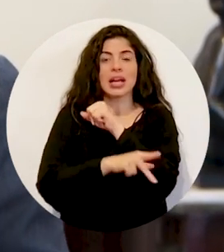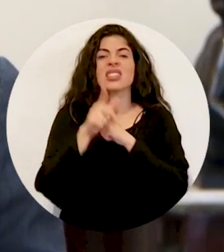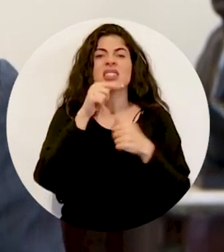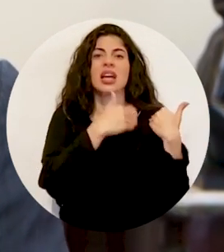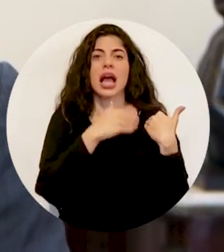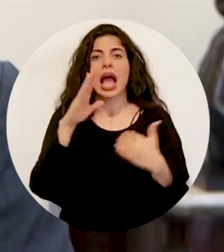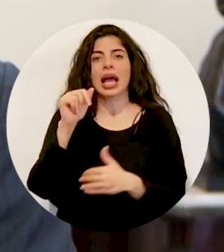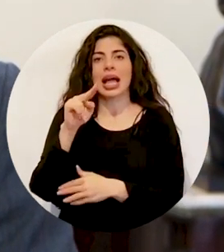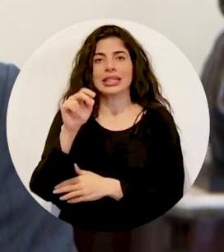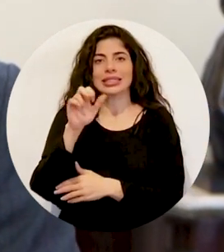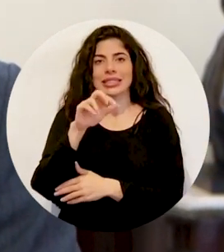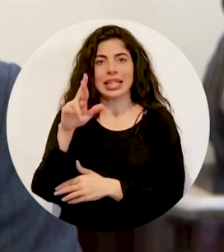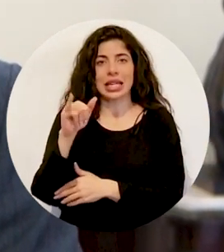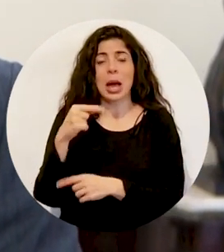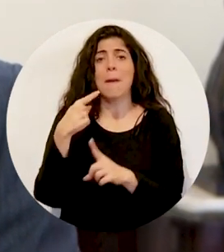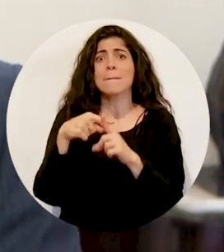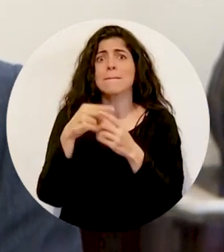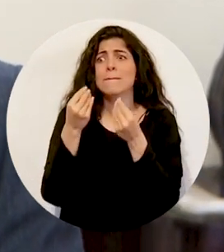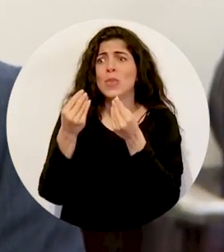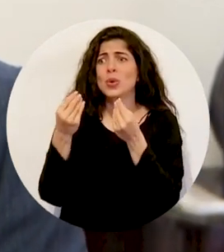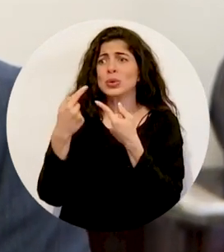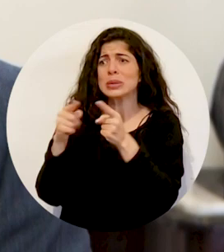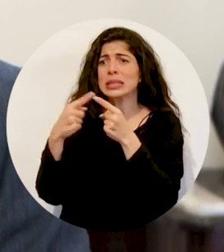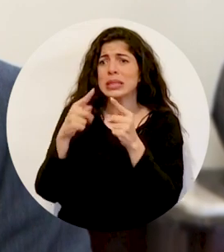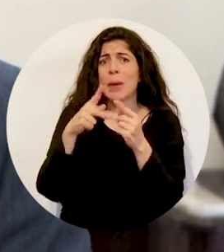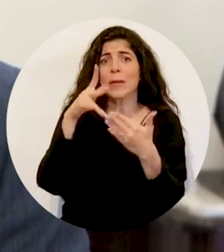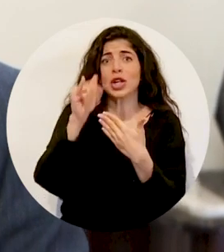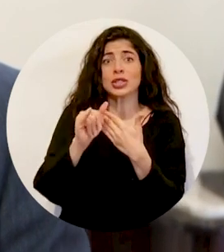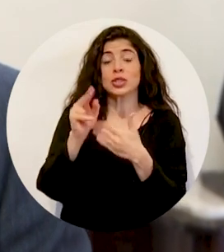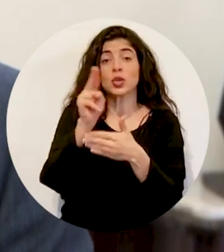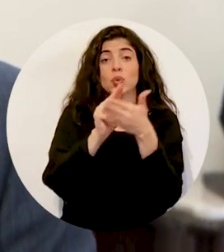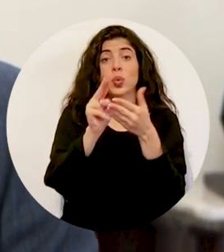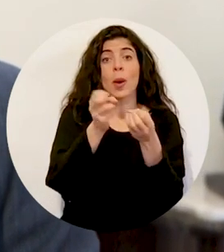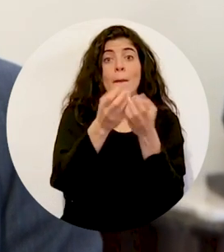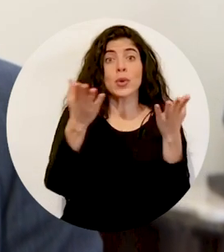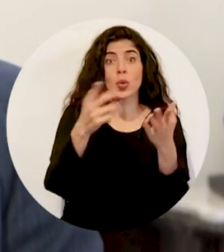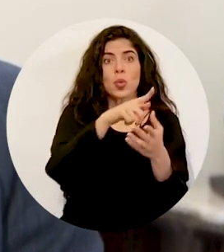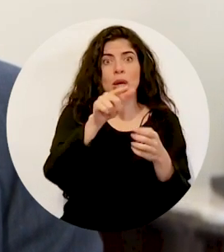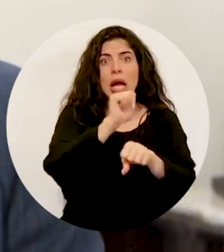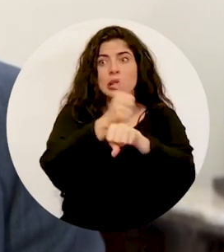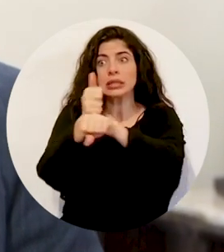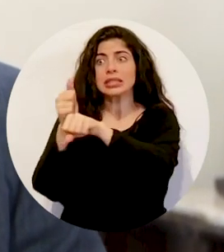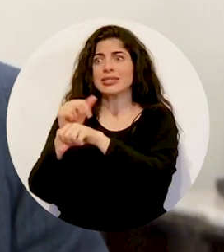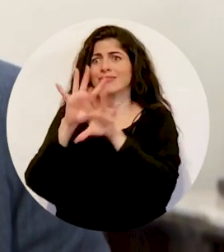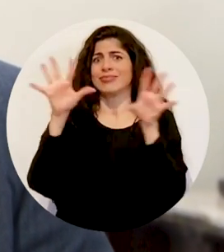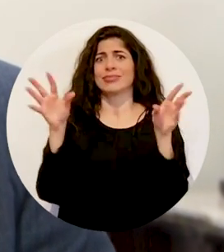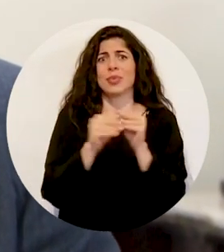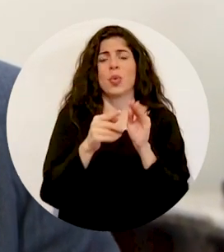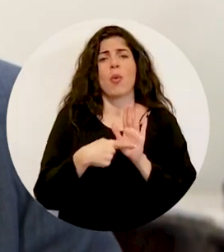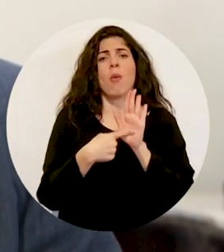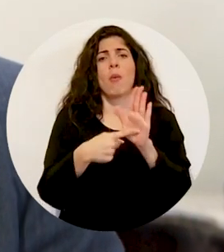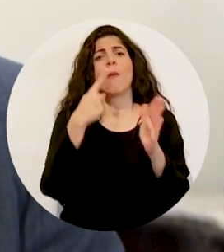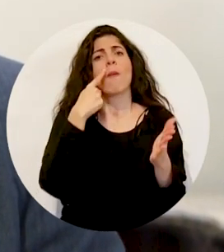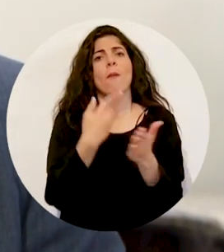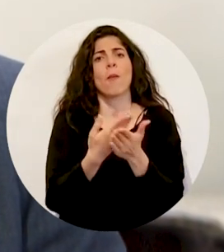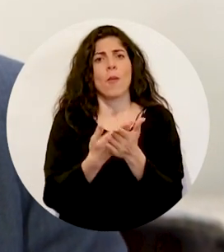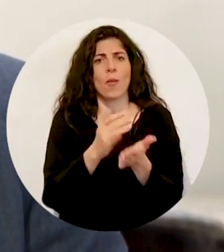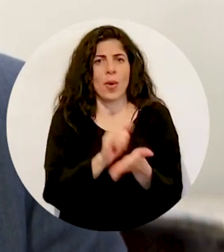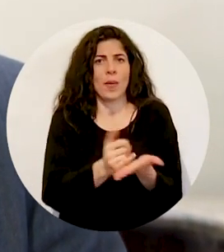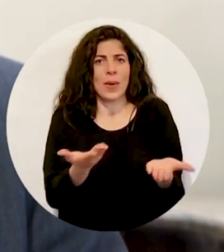y los múltiples proyectos que han construido las universidades públicas son prueba contundente de ello.